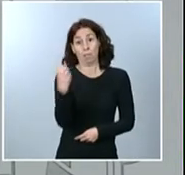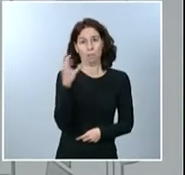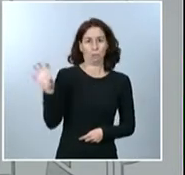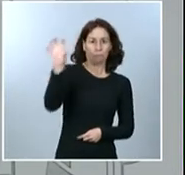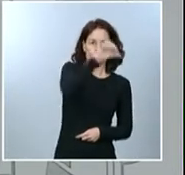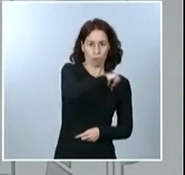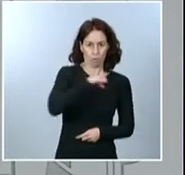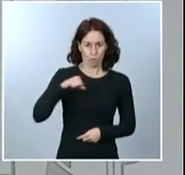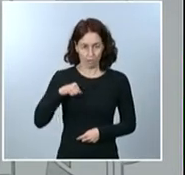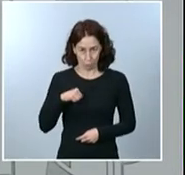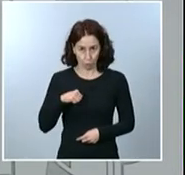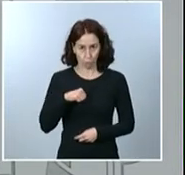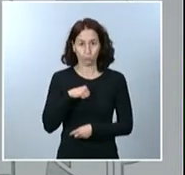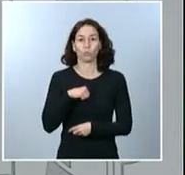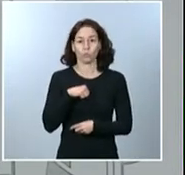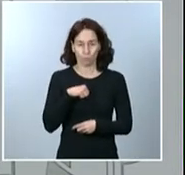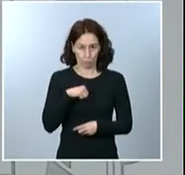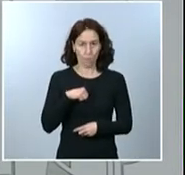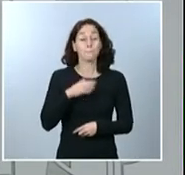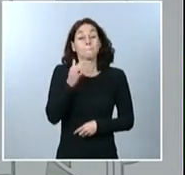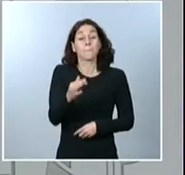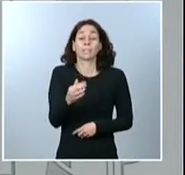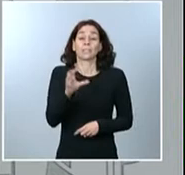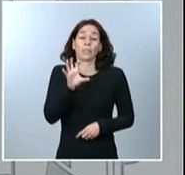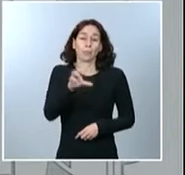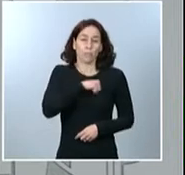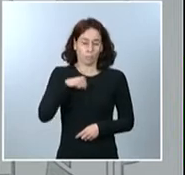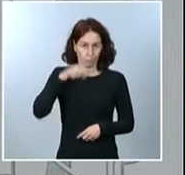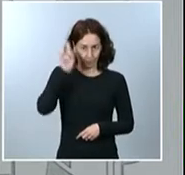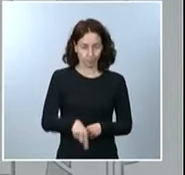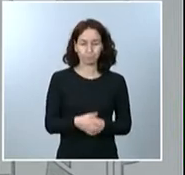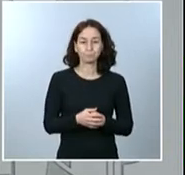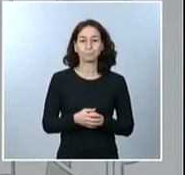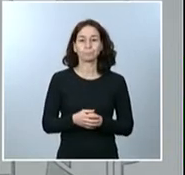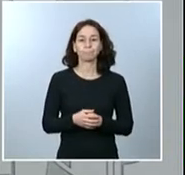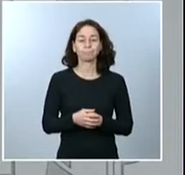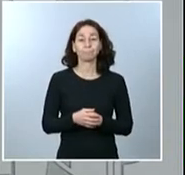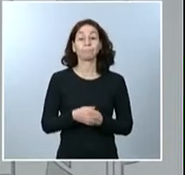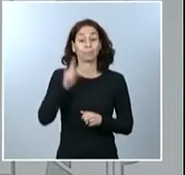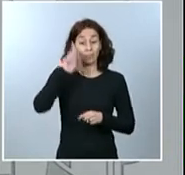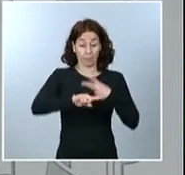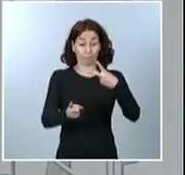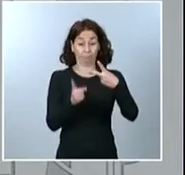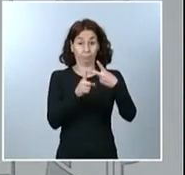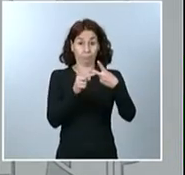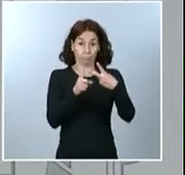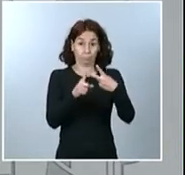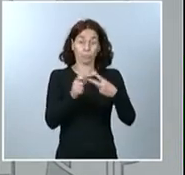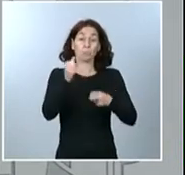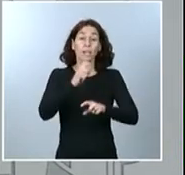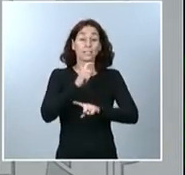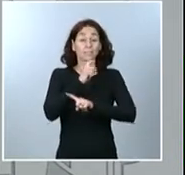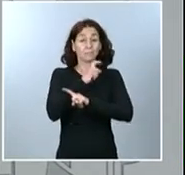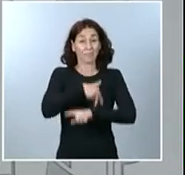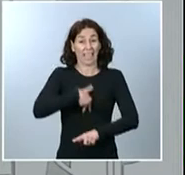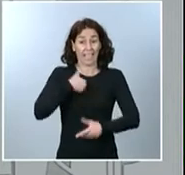y también de las ciudades autónomas. En segundo lugar, y con carácter general, se prohíbe la libertad de